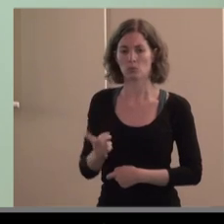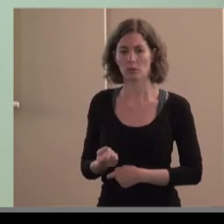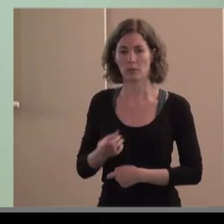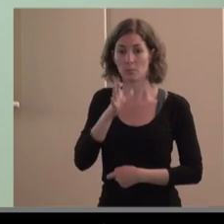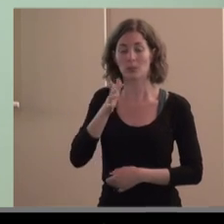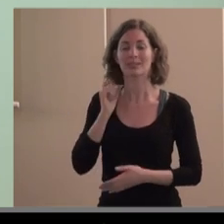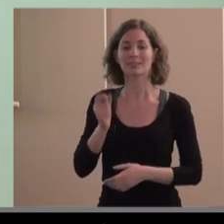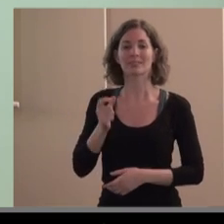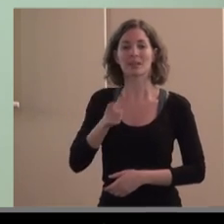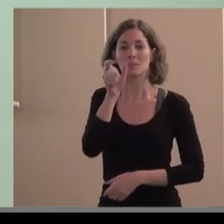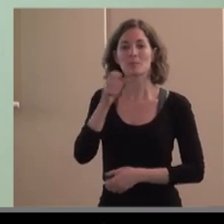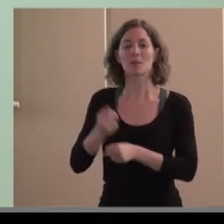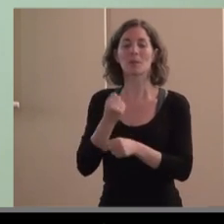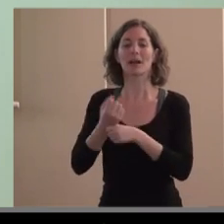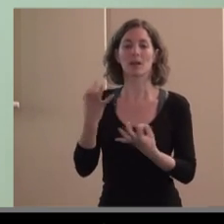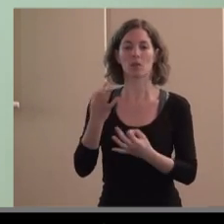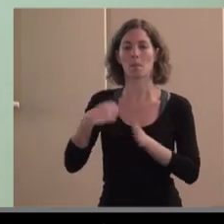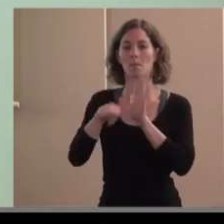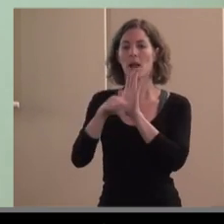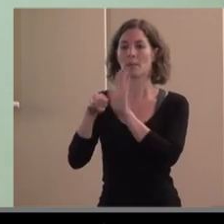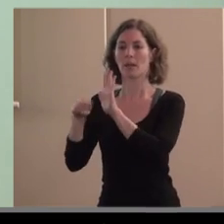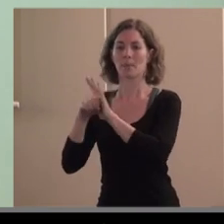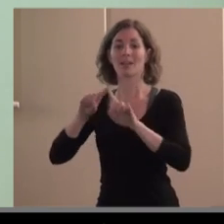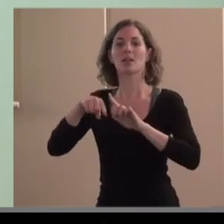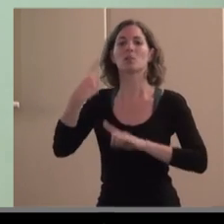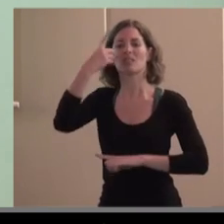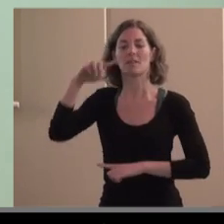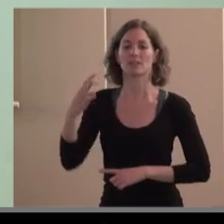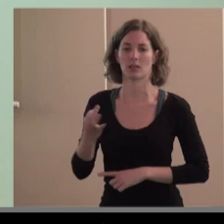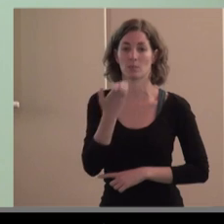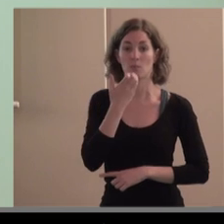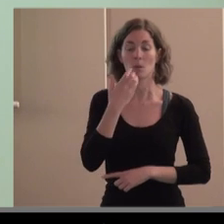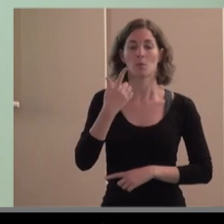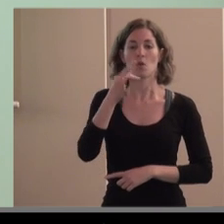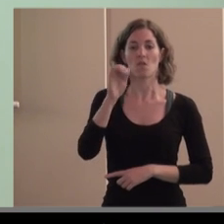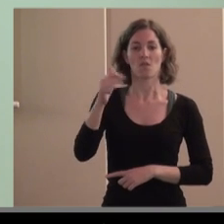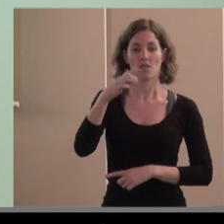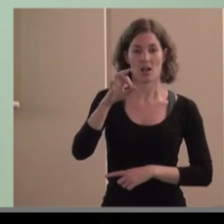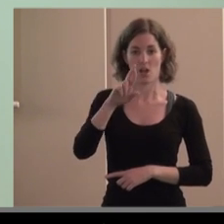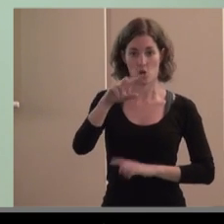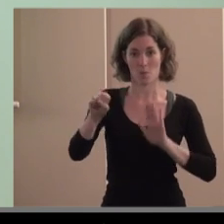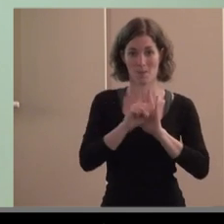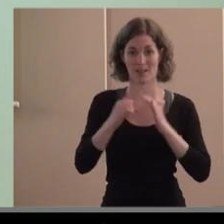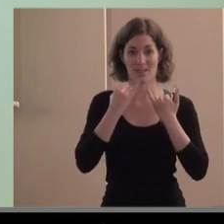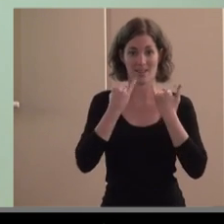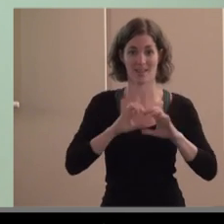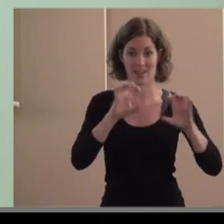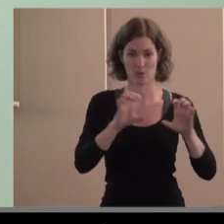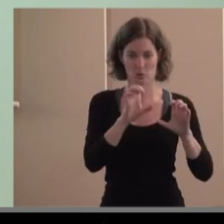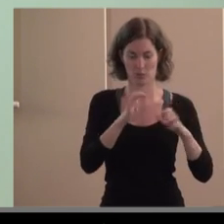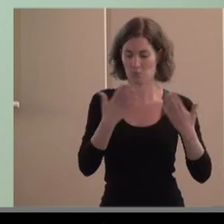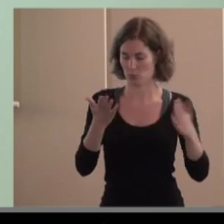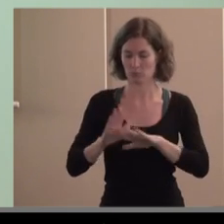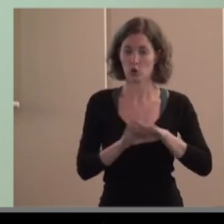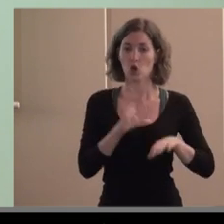no dice después lo que es todo el mundo dice favor, favor que vale entro doméstico favor es una cooperativa Consum ya tenía